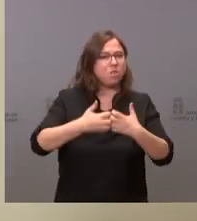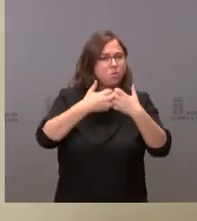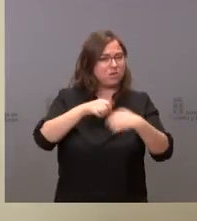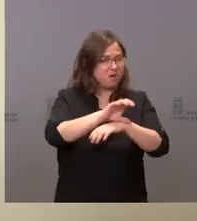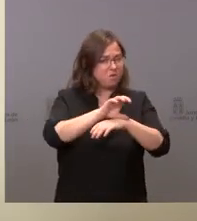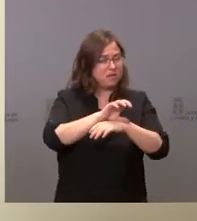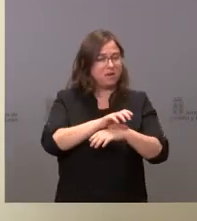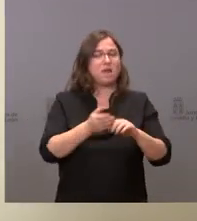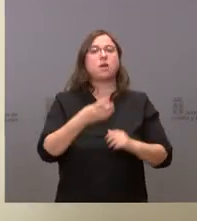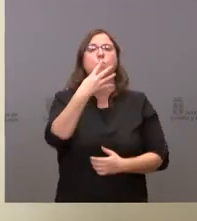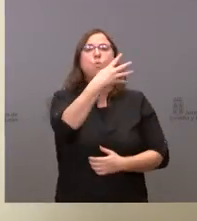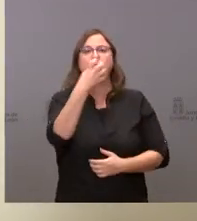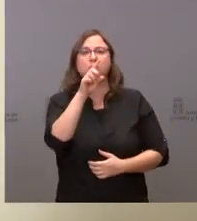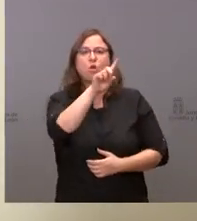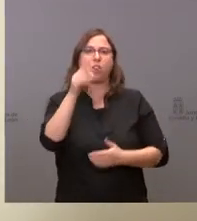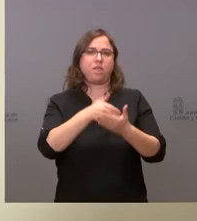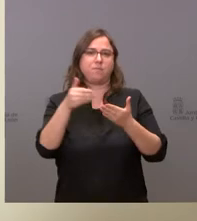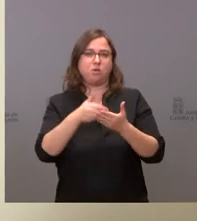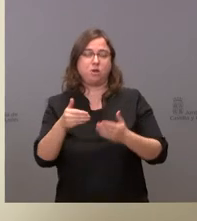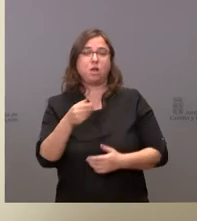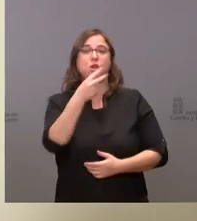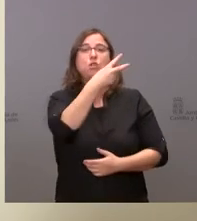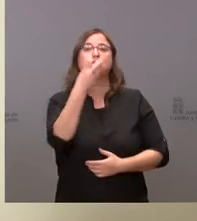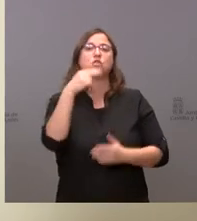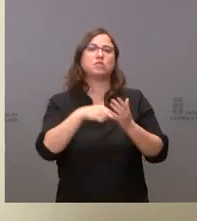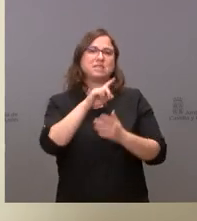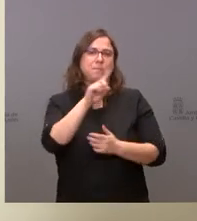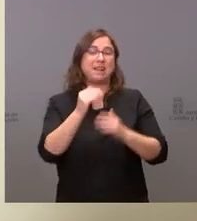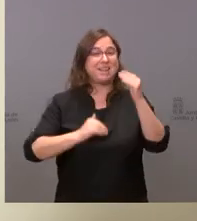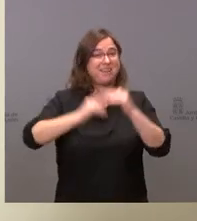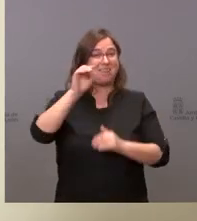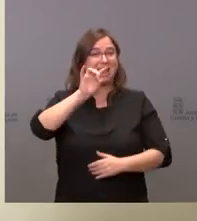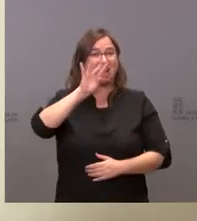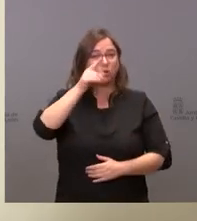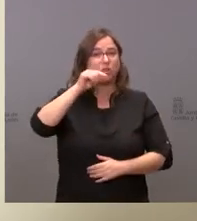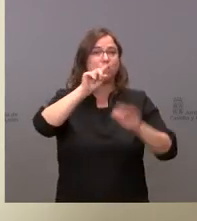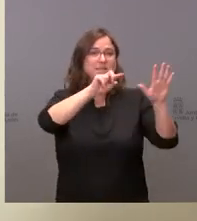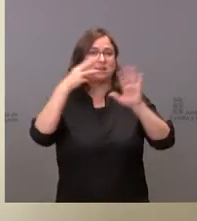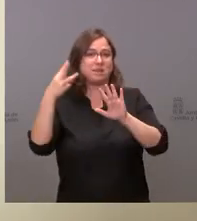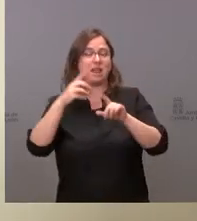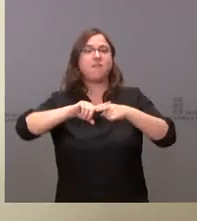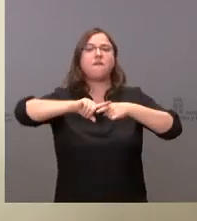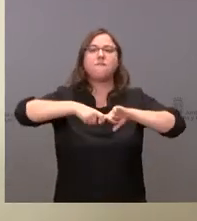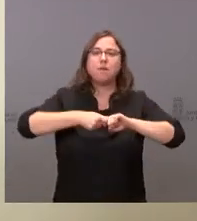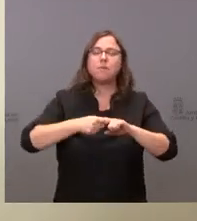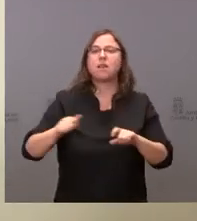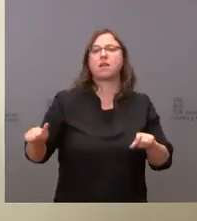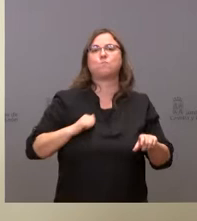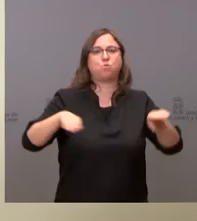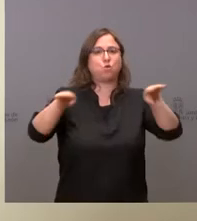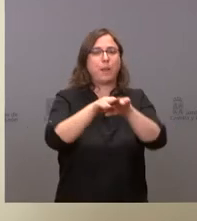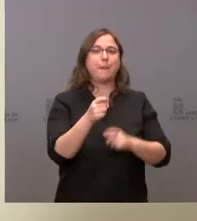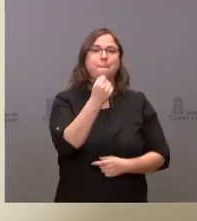411 millones, 280.000 euros, crece el 14,73%, Familia e Igualdad de Oportunidades, 1